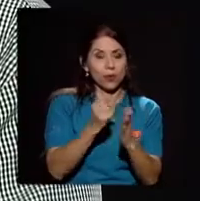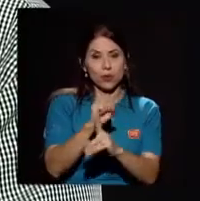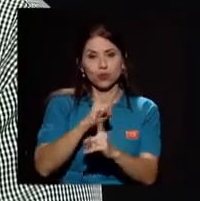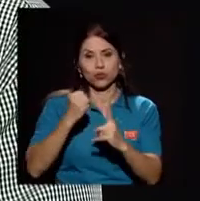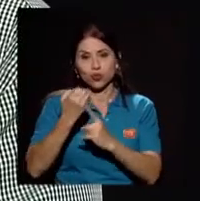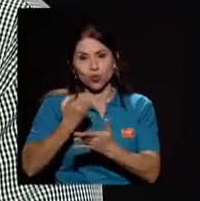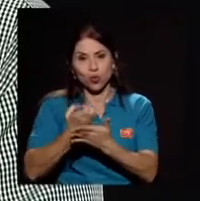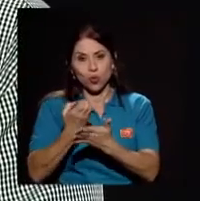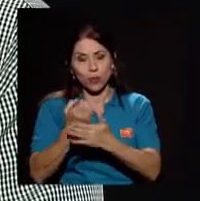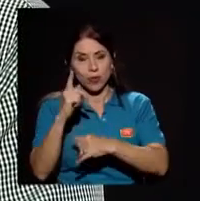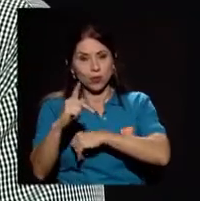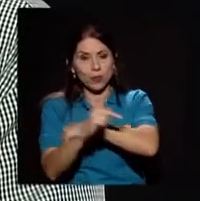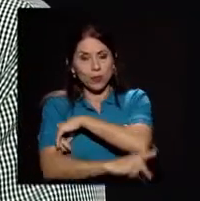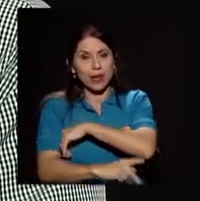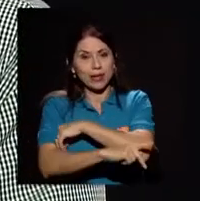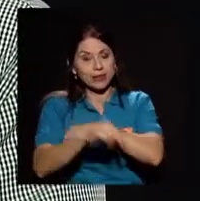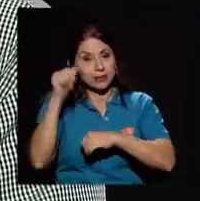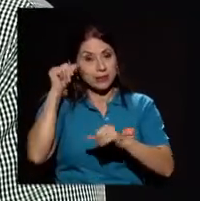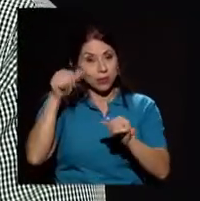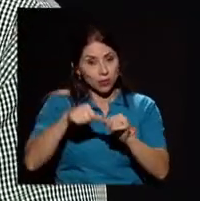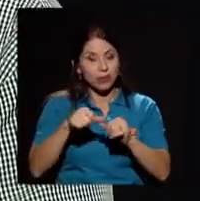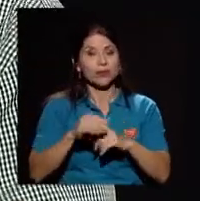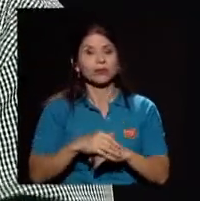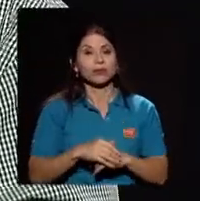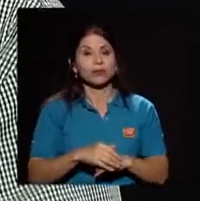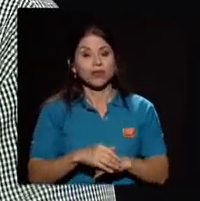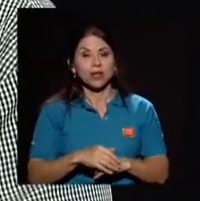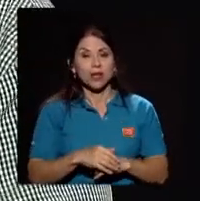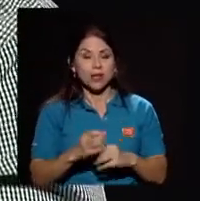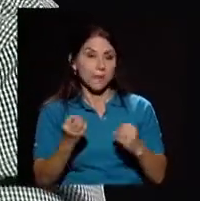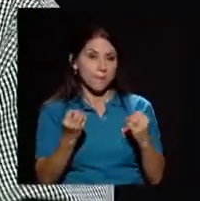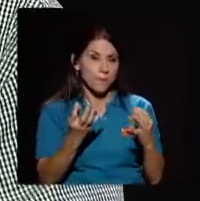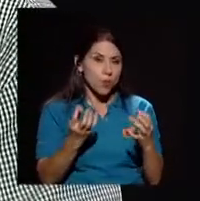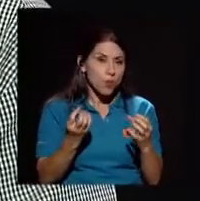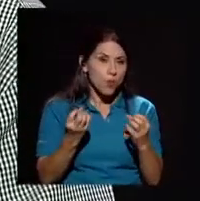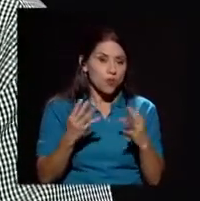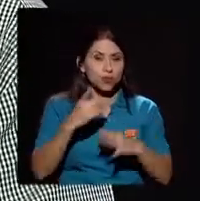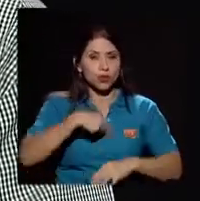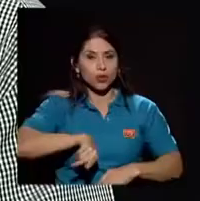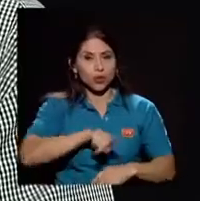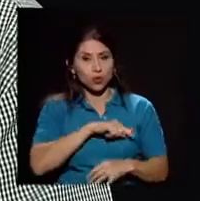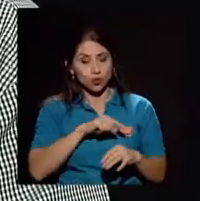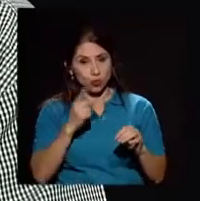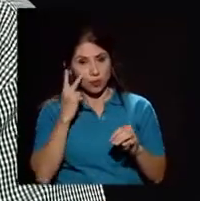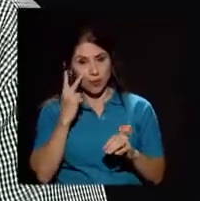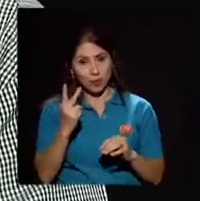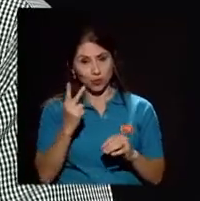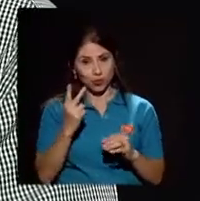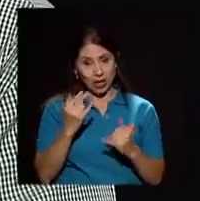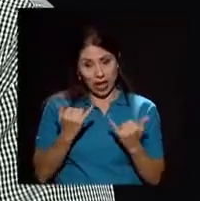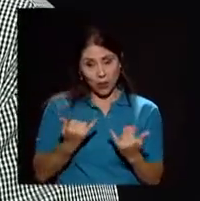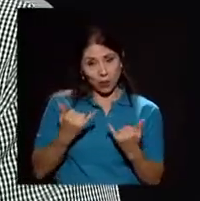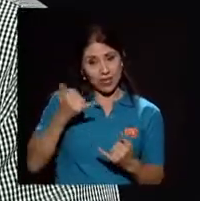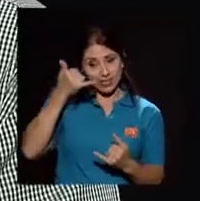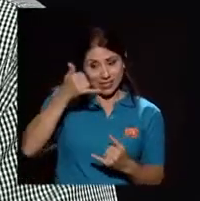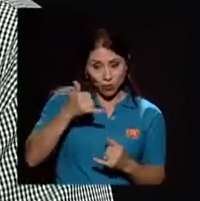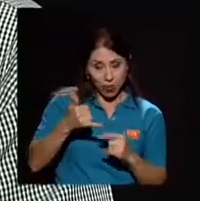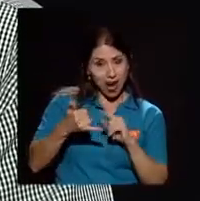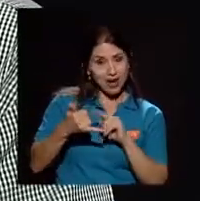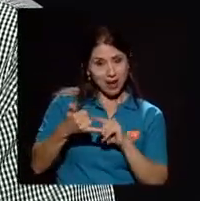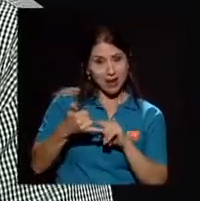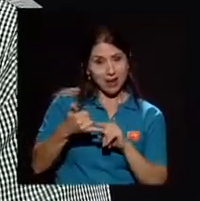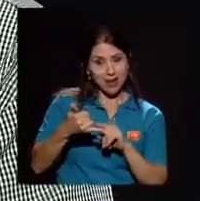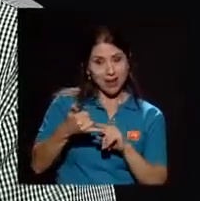recordemos que prácticamente, por ejemplo, mucho de lo que podemos ver actualmente desde un teléfono celular, una cámara